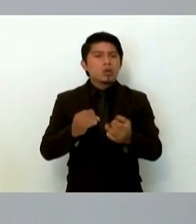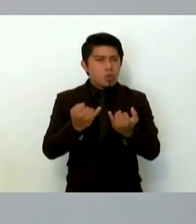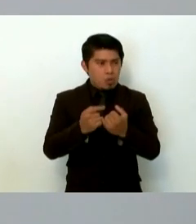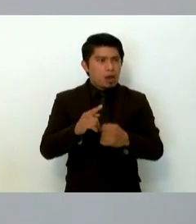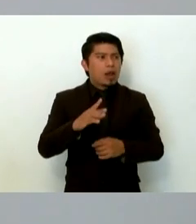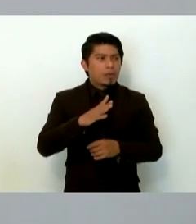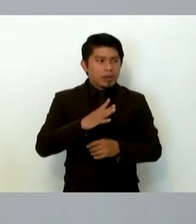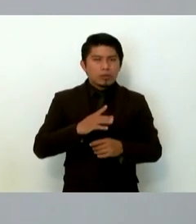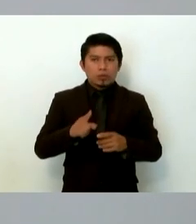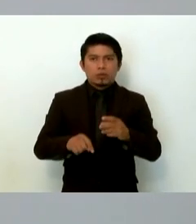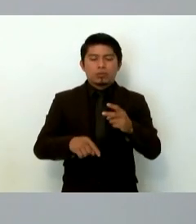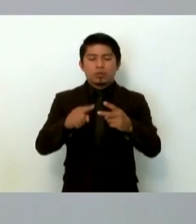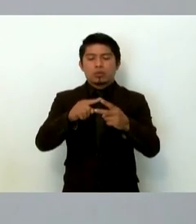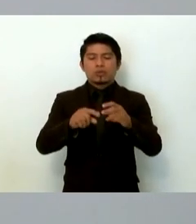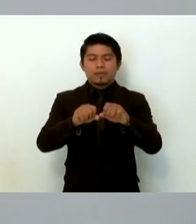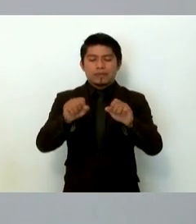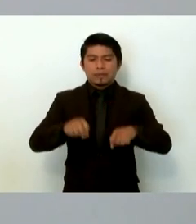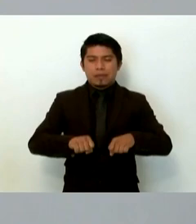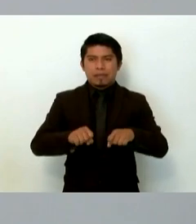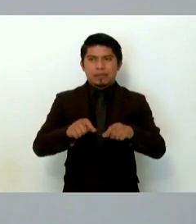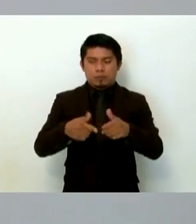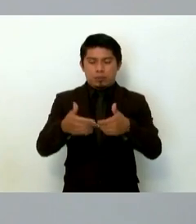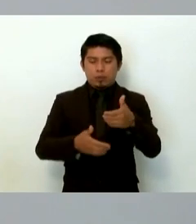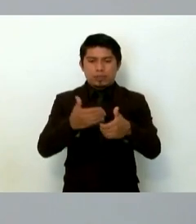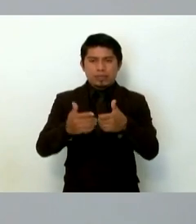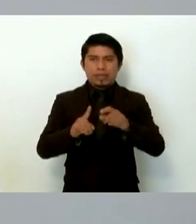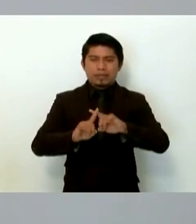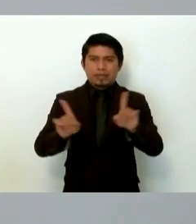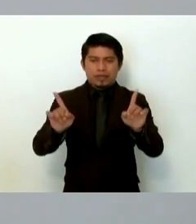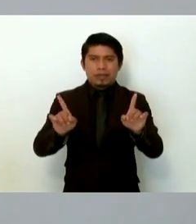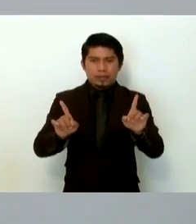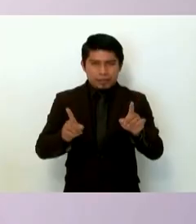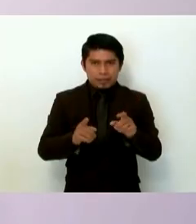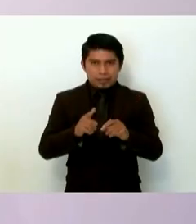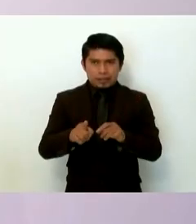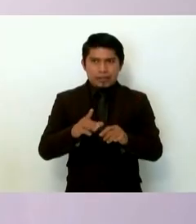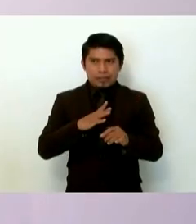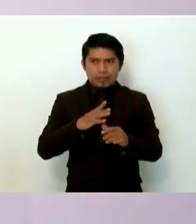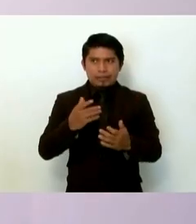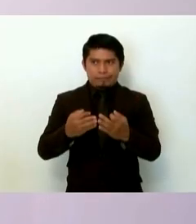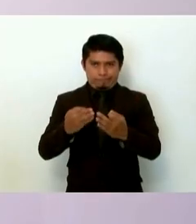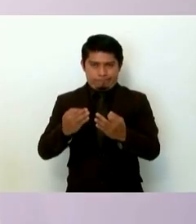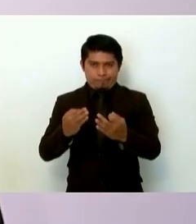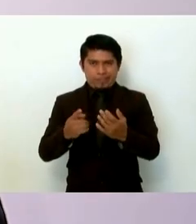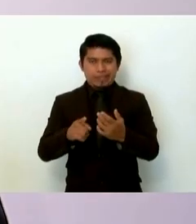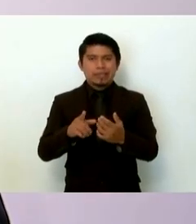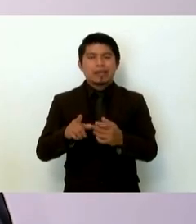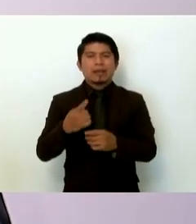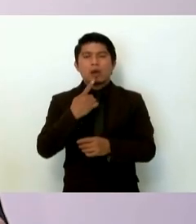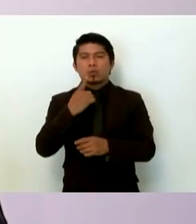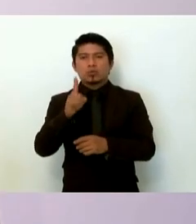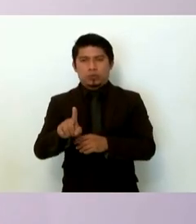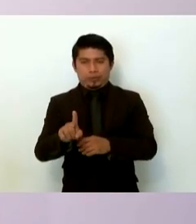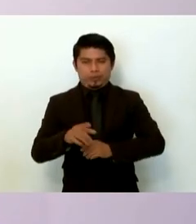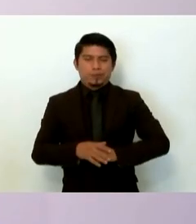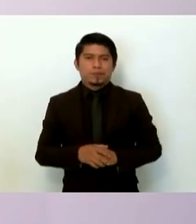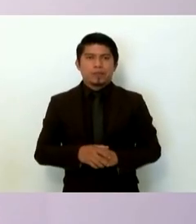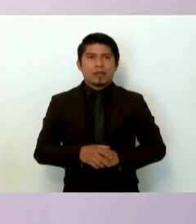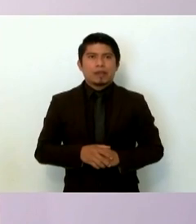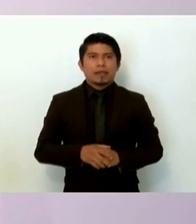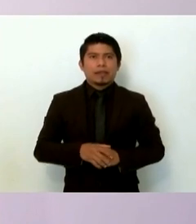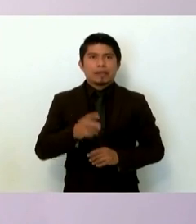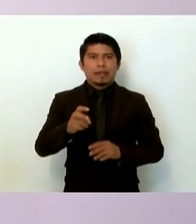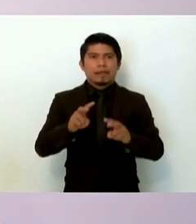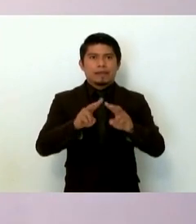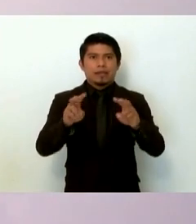operando bajo dos sistemas procesales distintos el inquisitorio y el acusatorio en